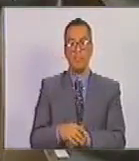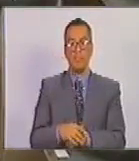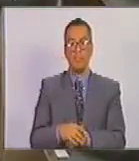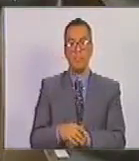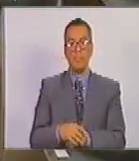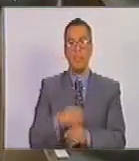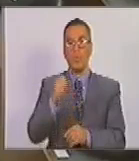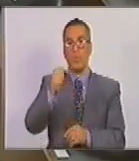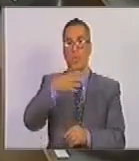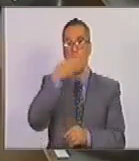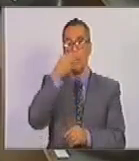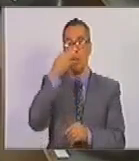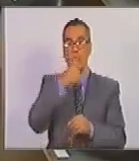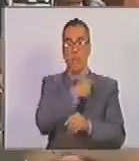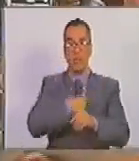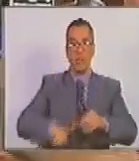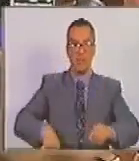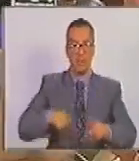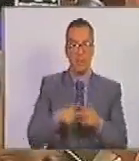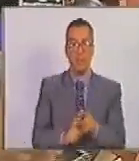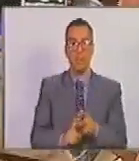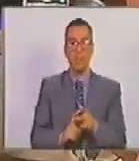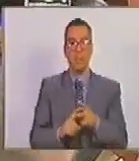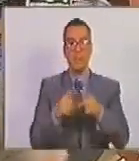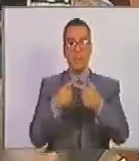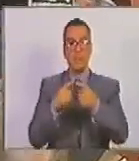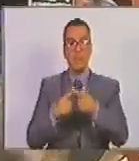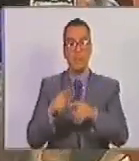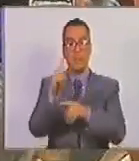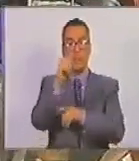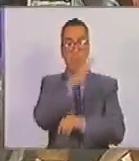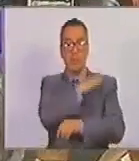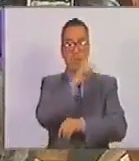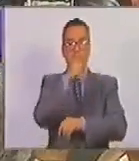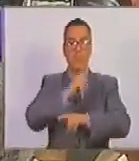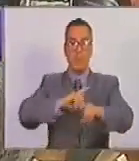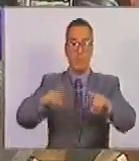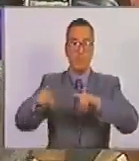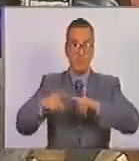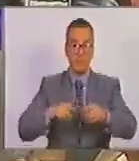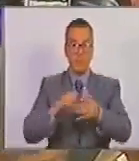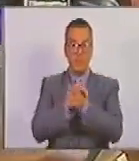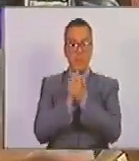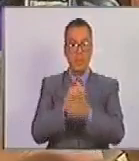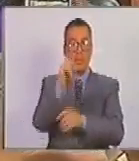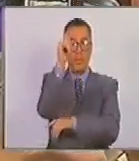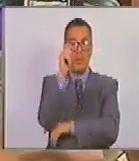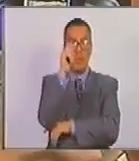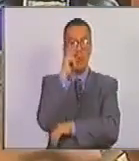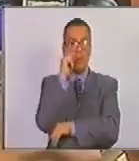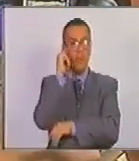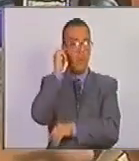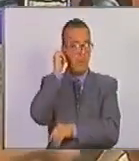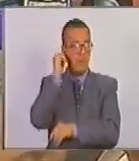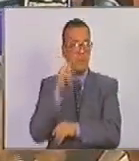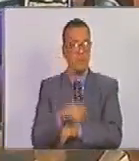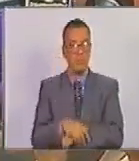Buenas tardes, ciudadano presidente, el más integrante de la directiva, colegas diputadas y diputados,